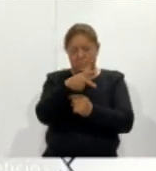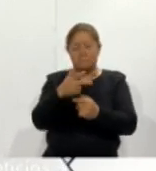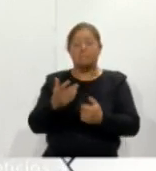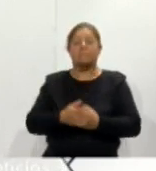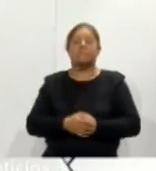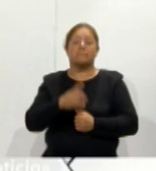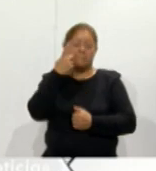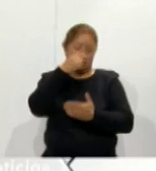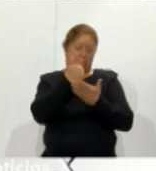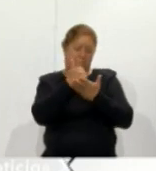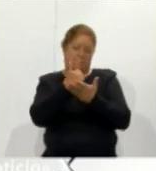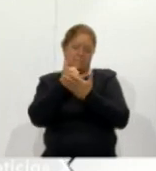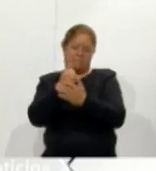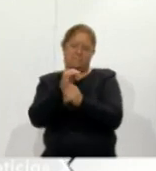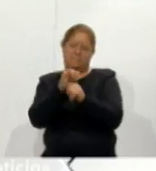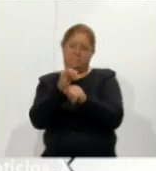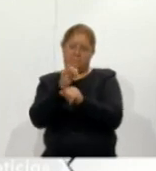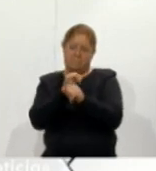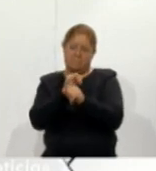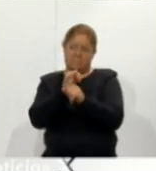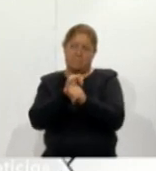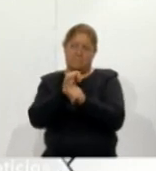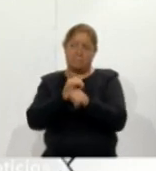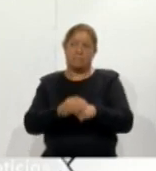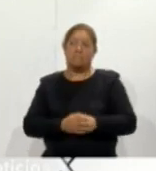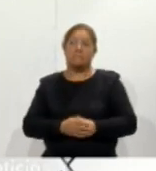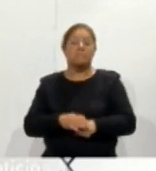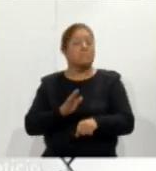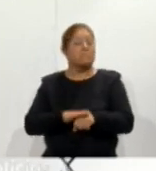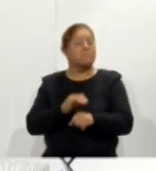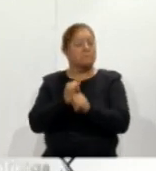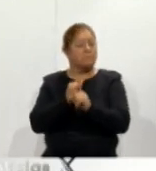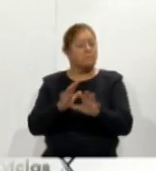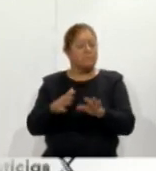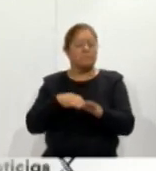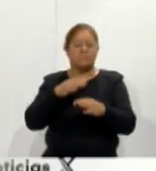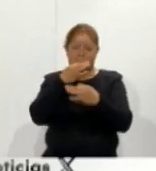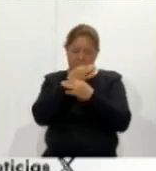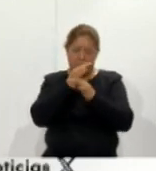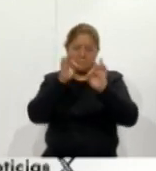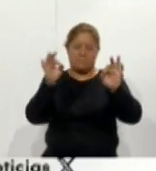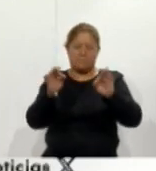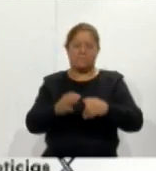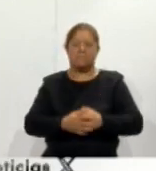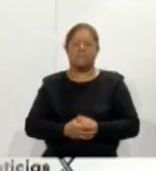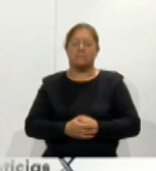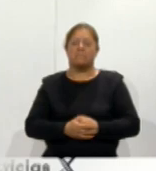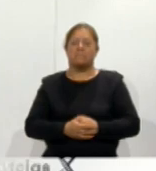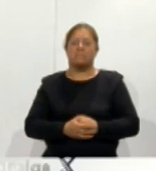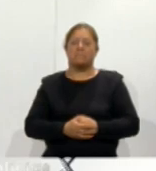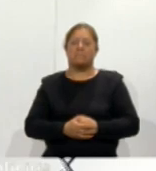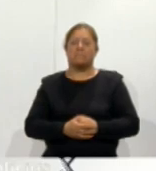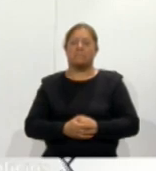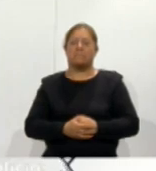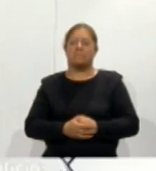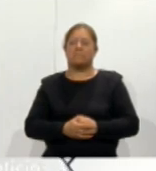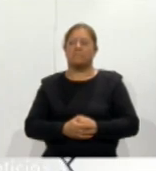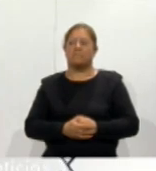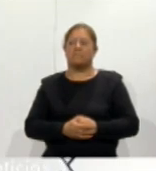contribuir a las investigaciones En cuanto se genere más información se dará a conocer por los medios oficiales